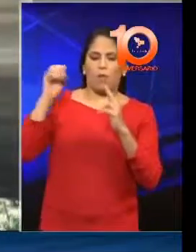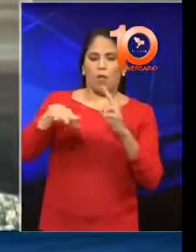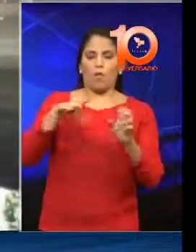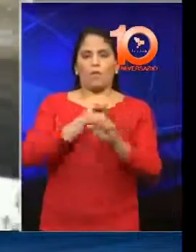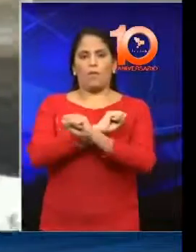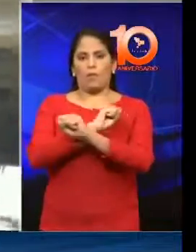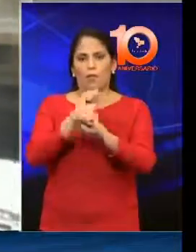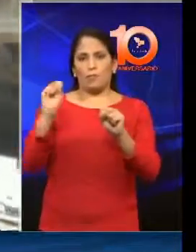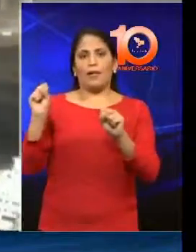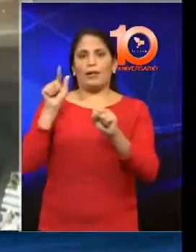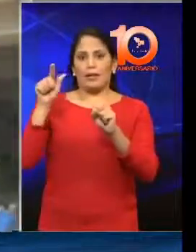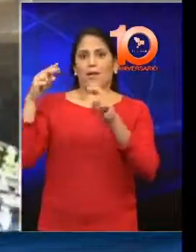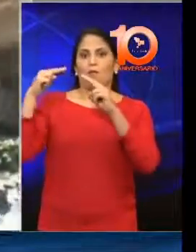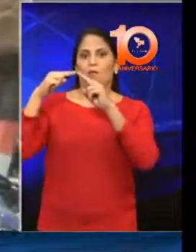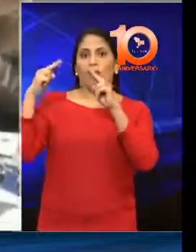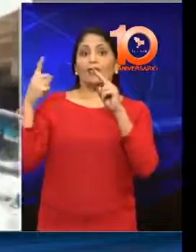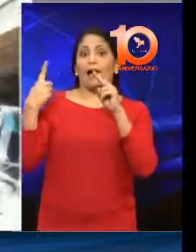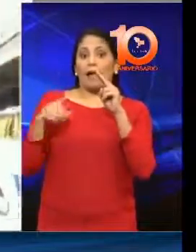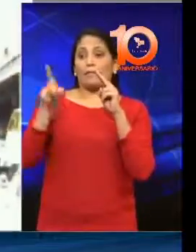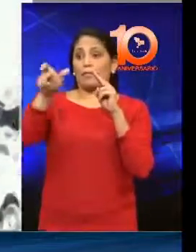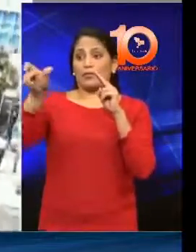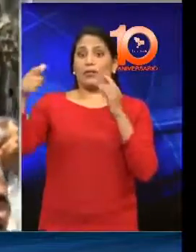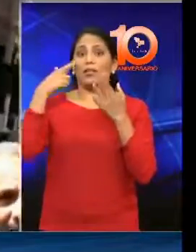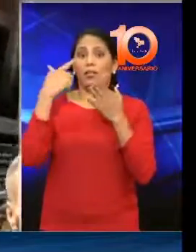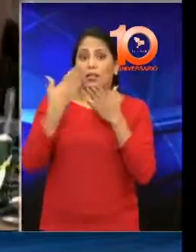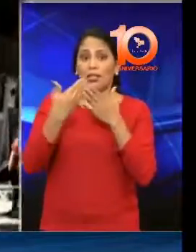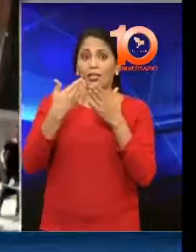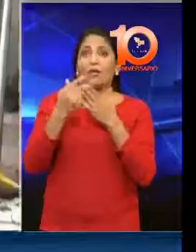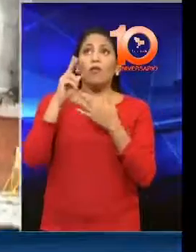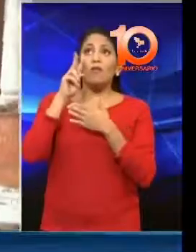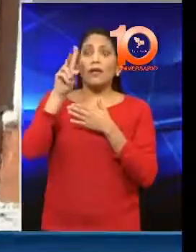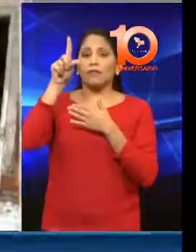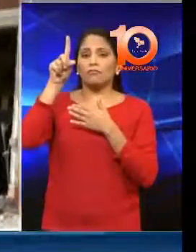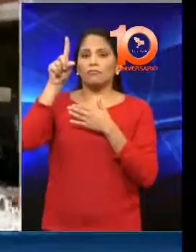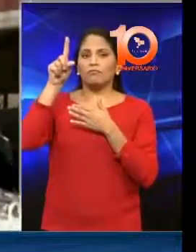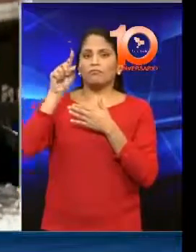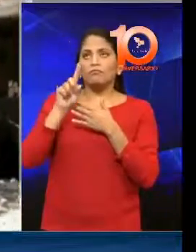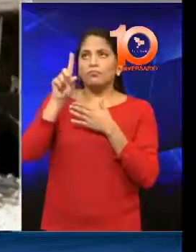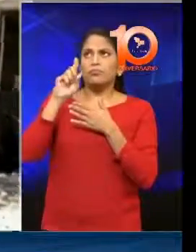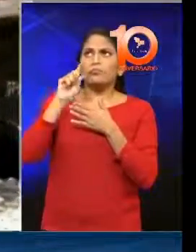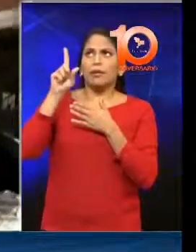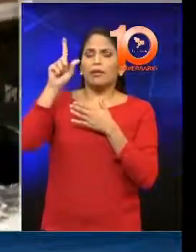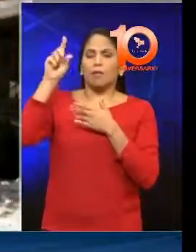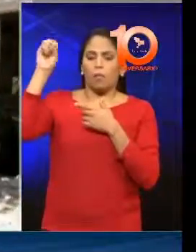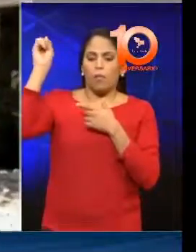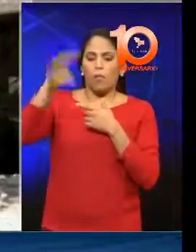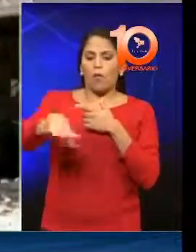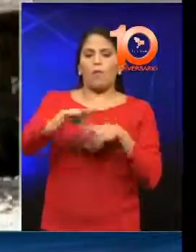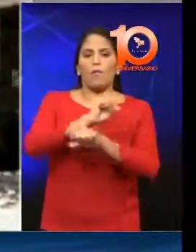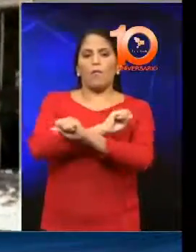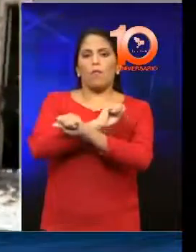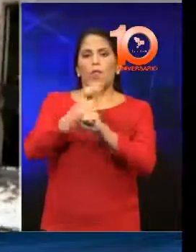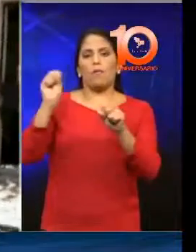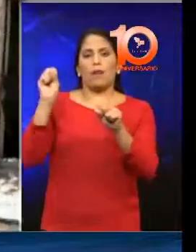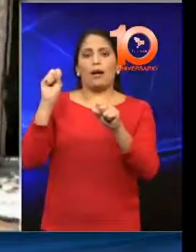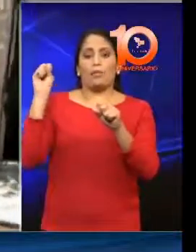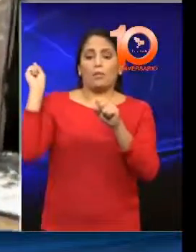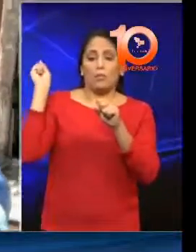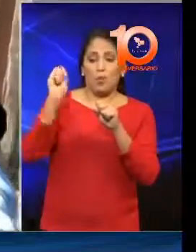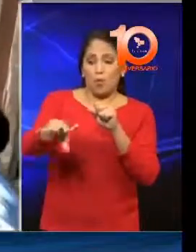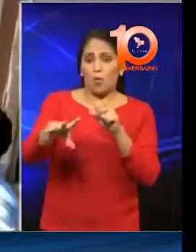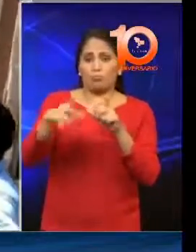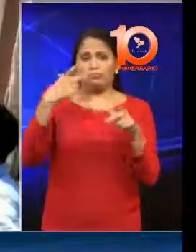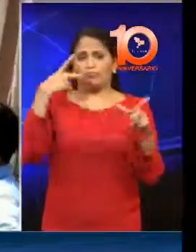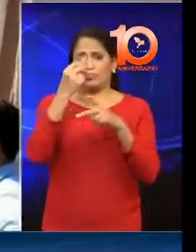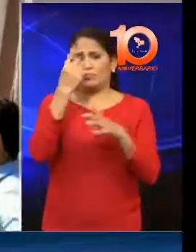Dicen que desde allí fue lanzado a través de unos desconocidos que se marcharon directamente después de lanzar